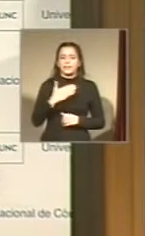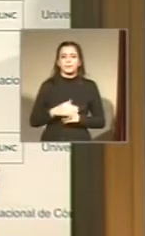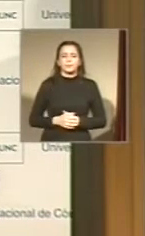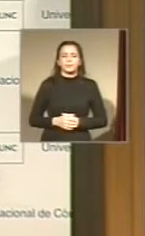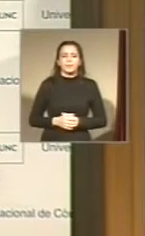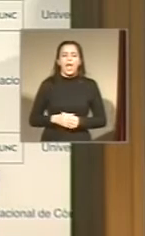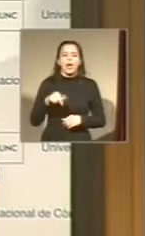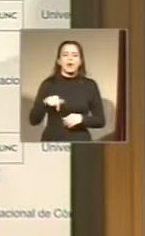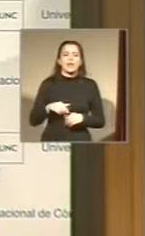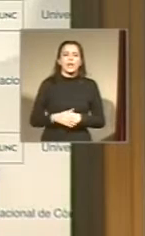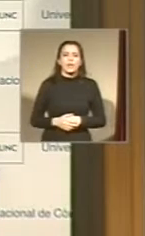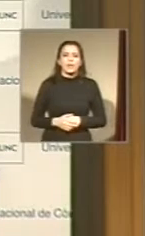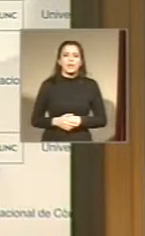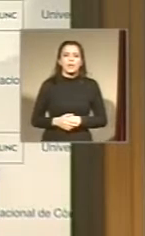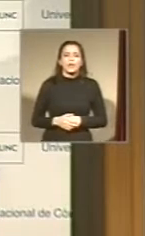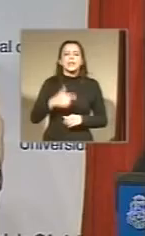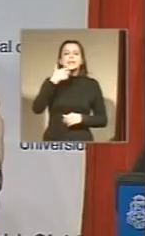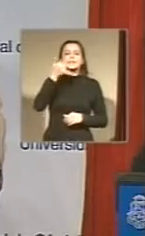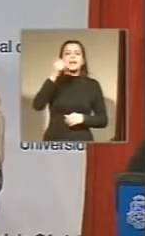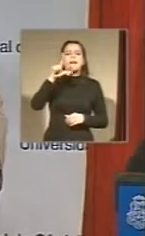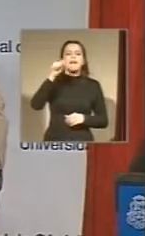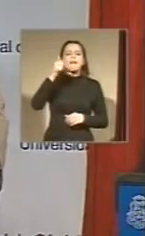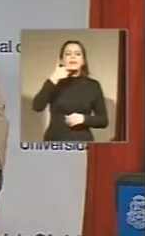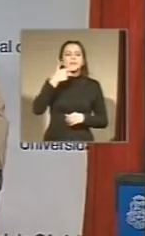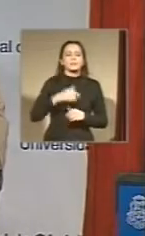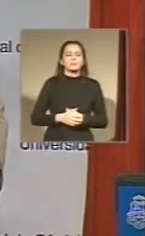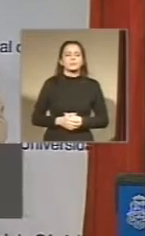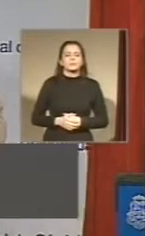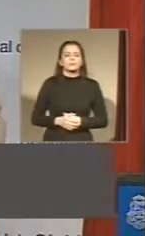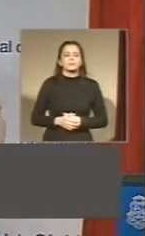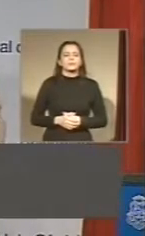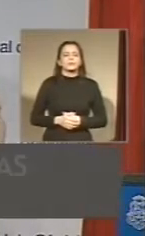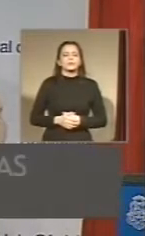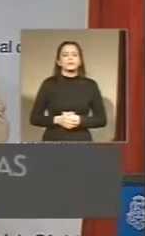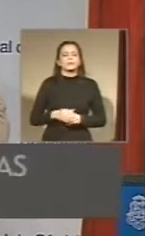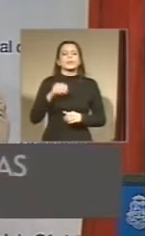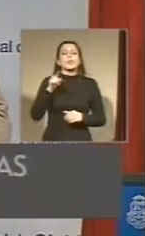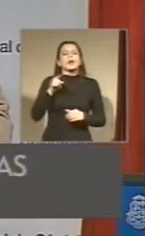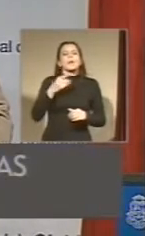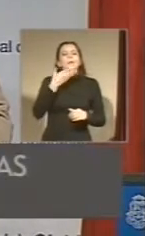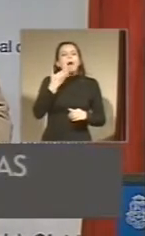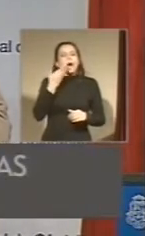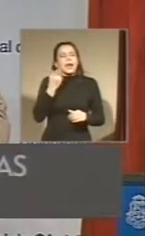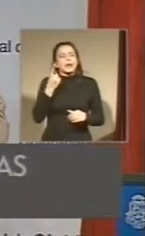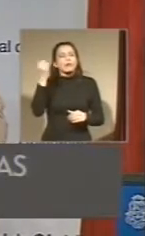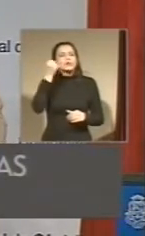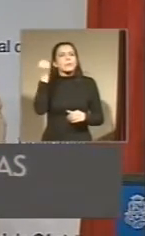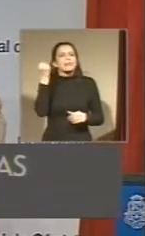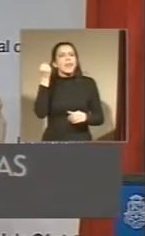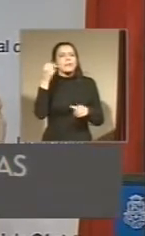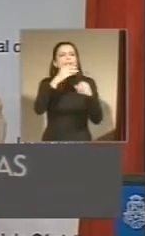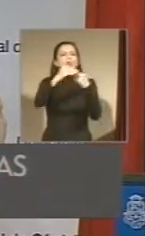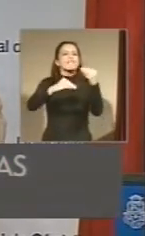Es el turno de Eduardo Salas. Para no bersear hay que hablar de lo que es fundamental para que una familia funcione.